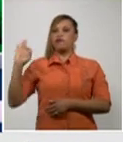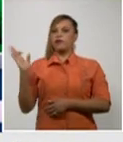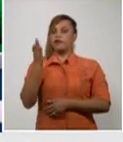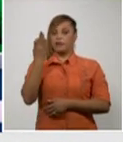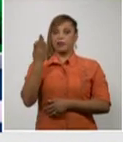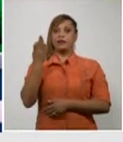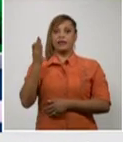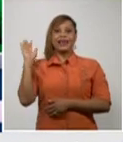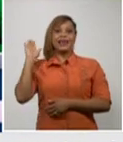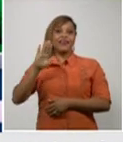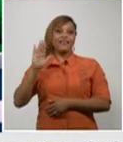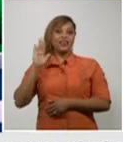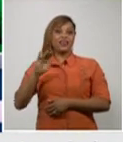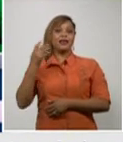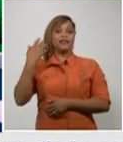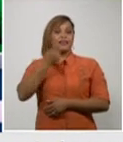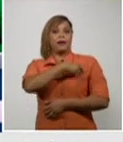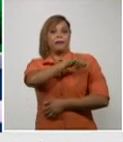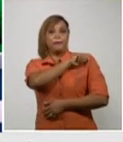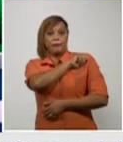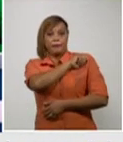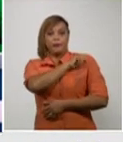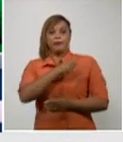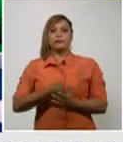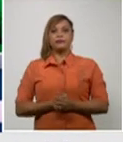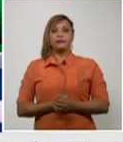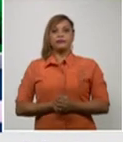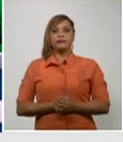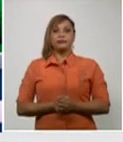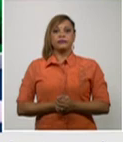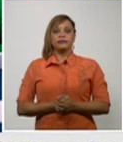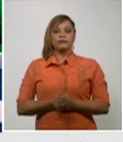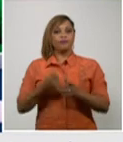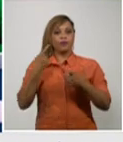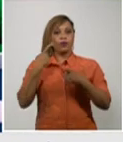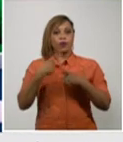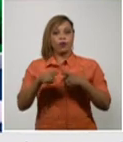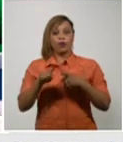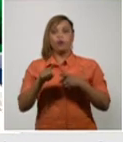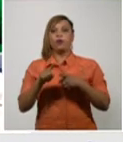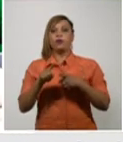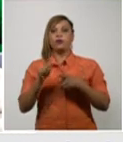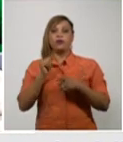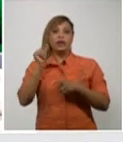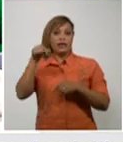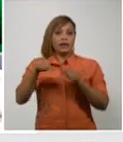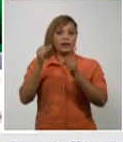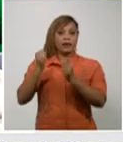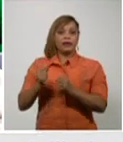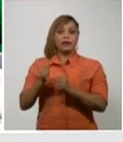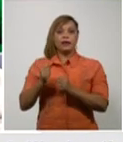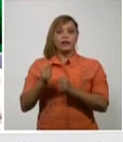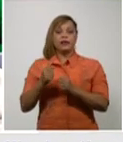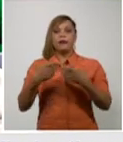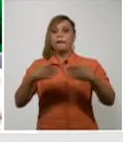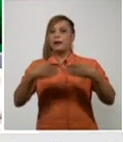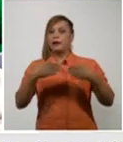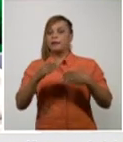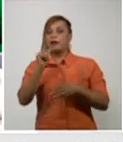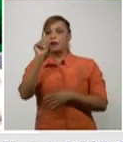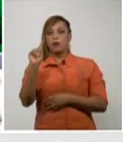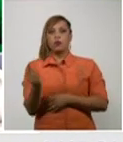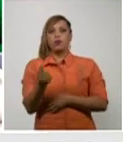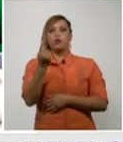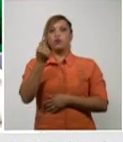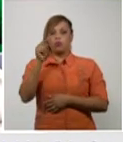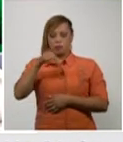de España un indonesio que también se encontraba en nuestro país y una panameña que procedía de este